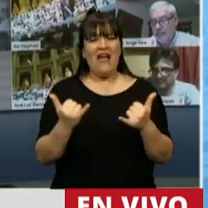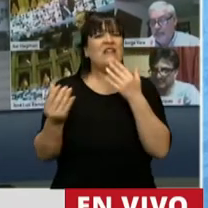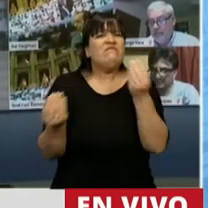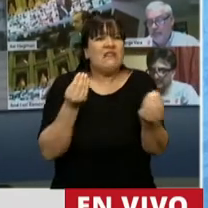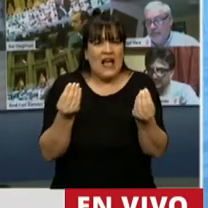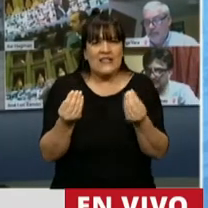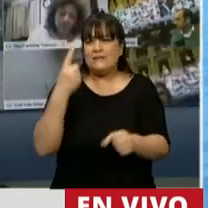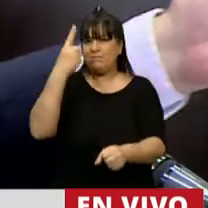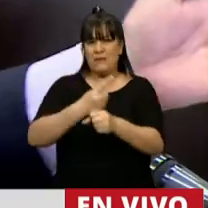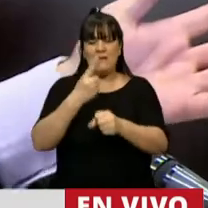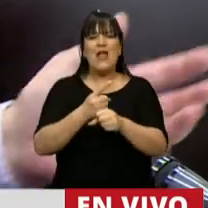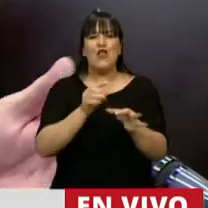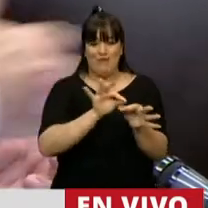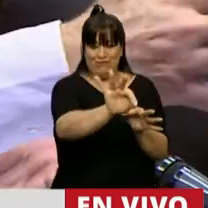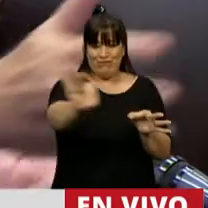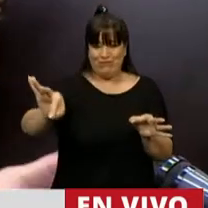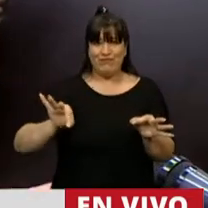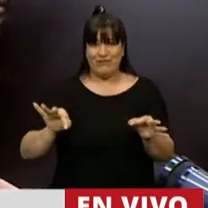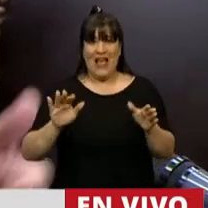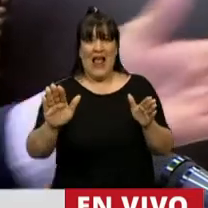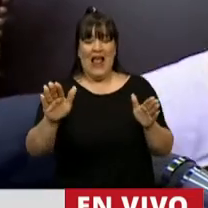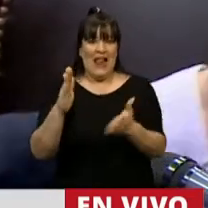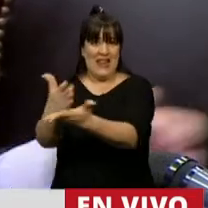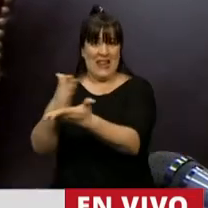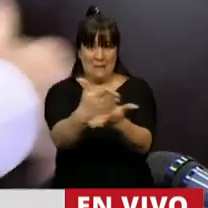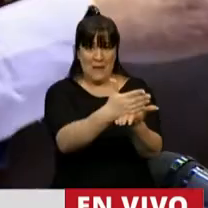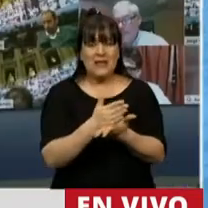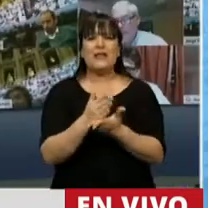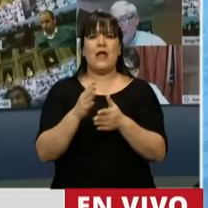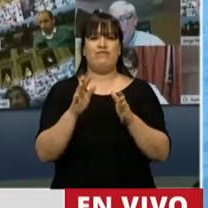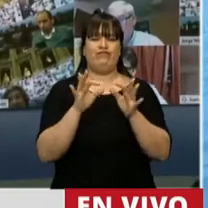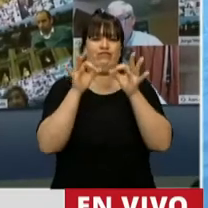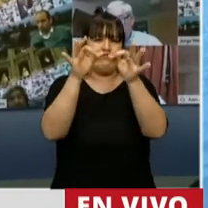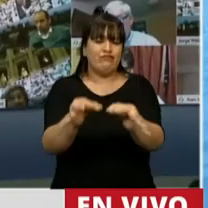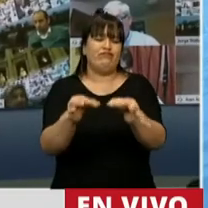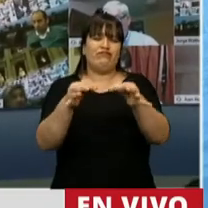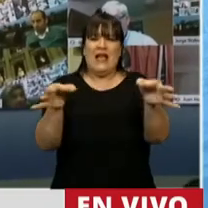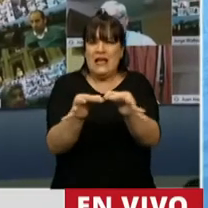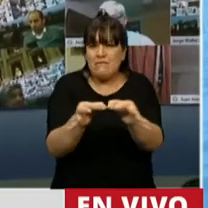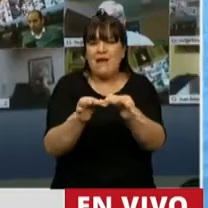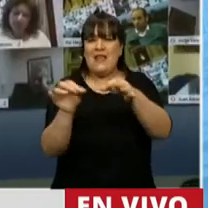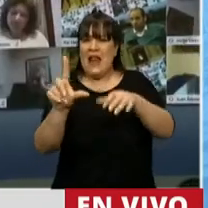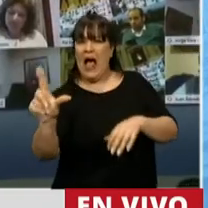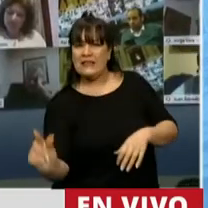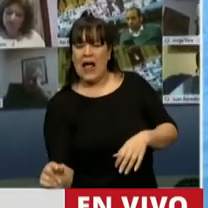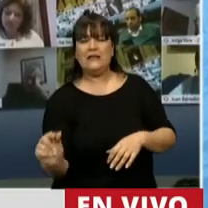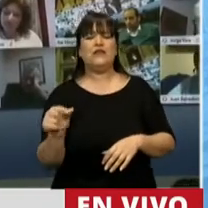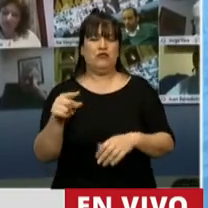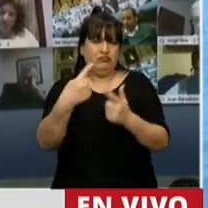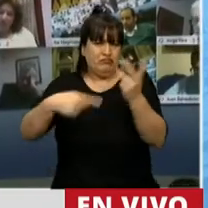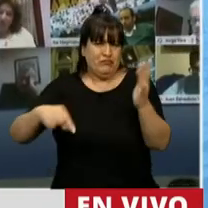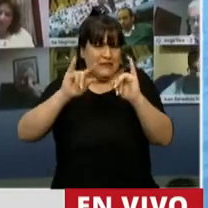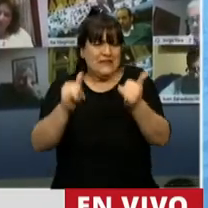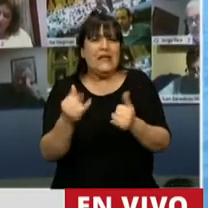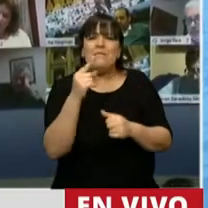es, primero que nada, fijar ese límite. Llegamos hasta las Islas Malvinas, la Georgia, el Atlántico del Sur. Y si algo